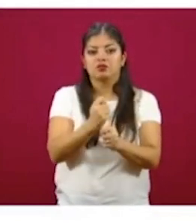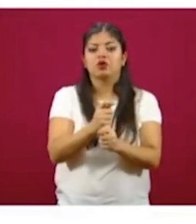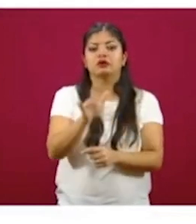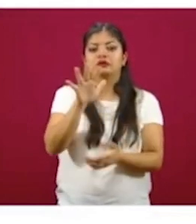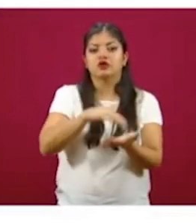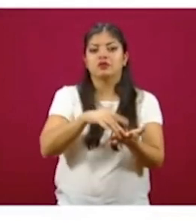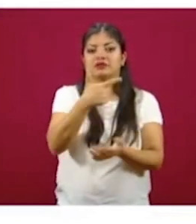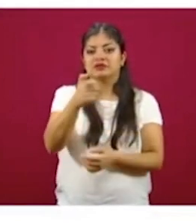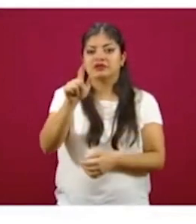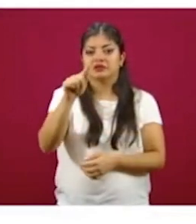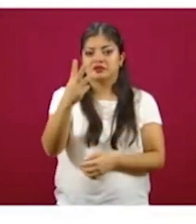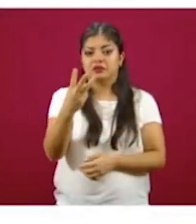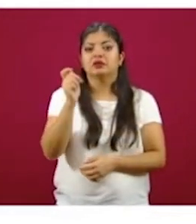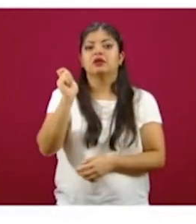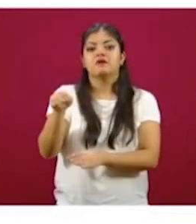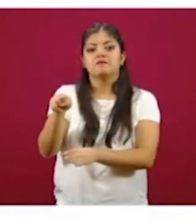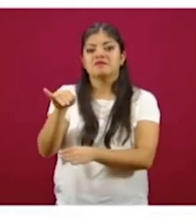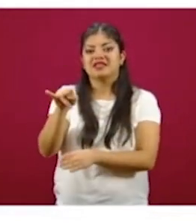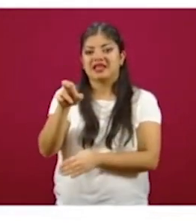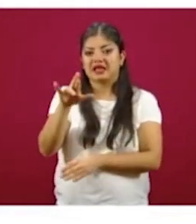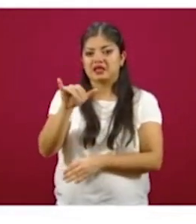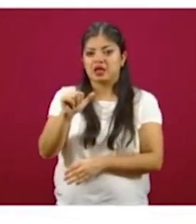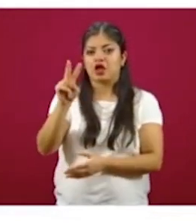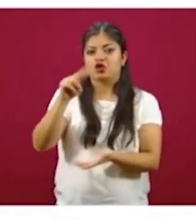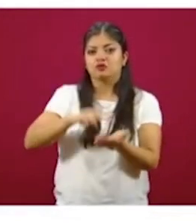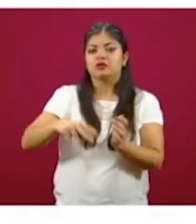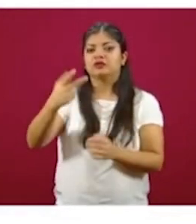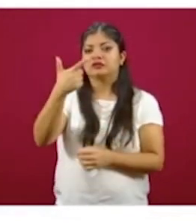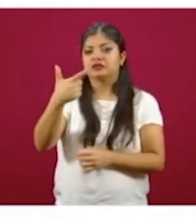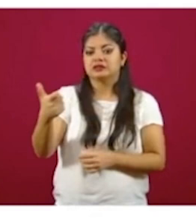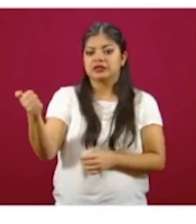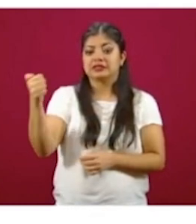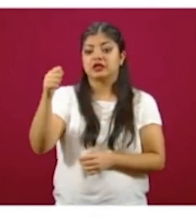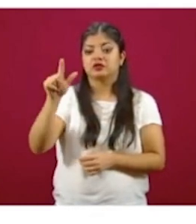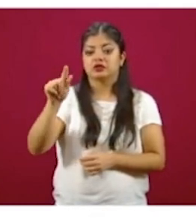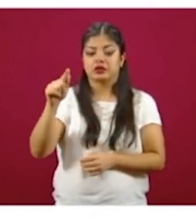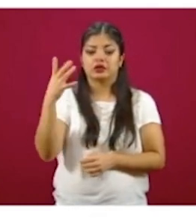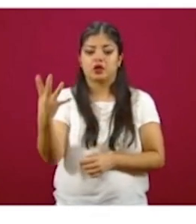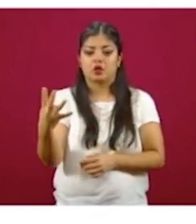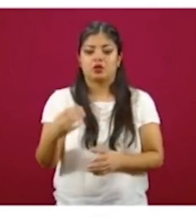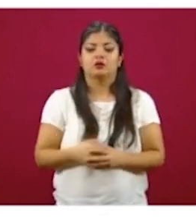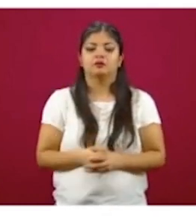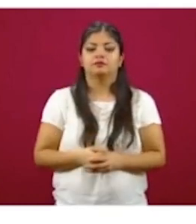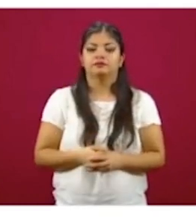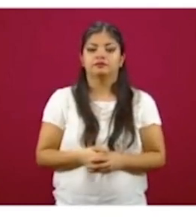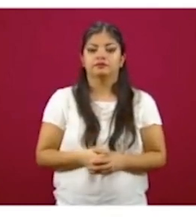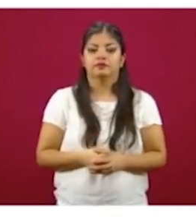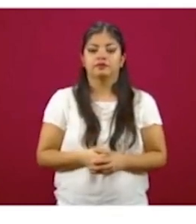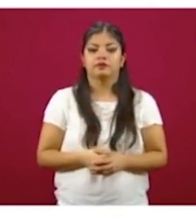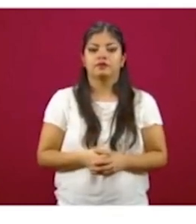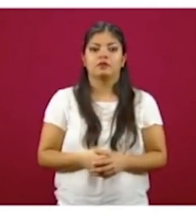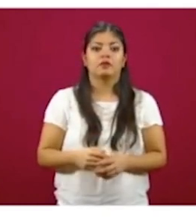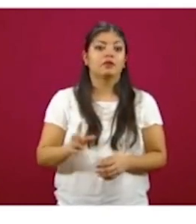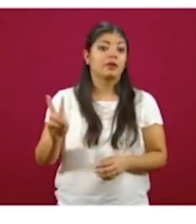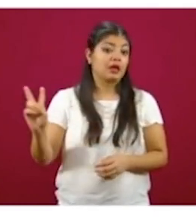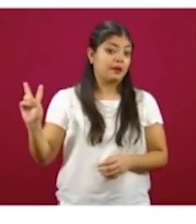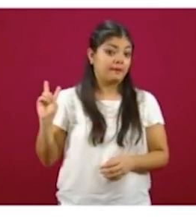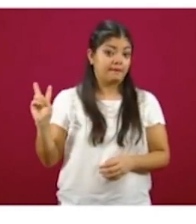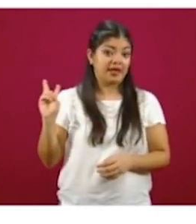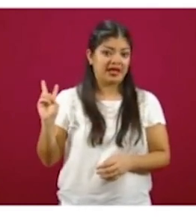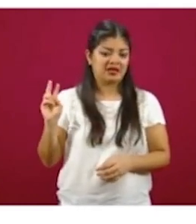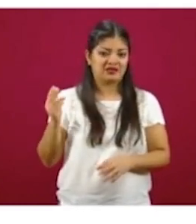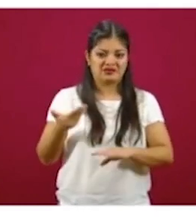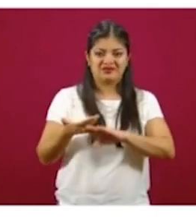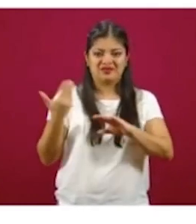773 y de minería 2 mil 264. El día viernes se